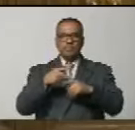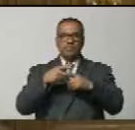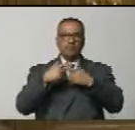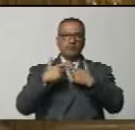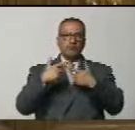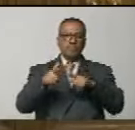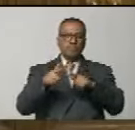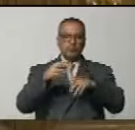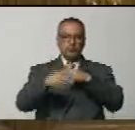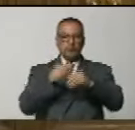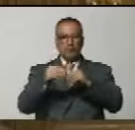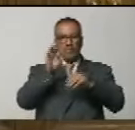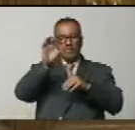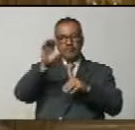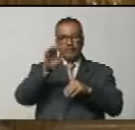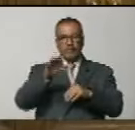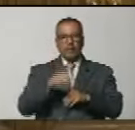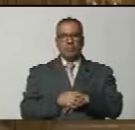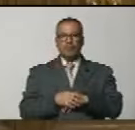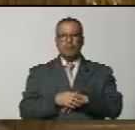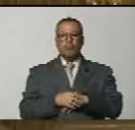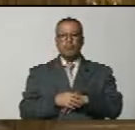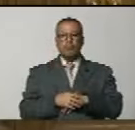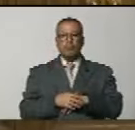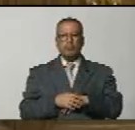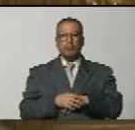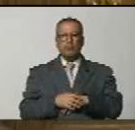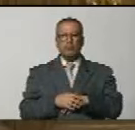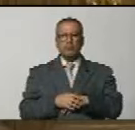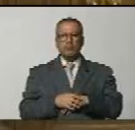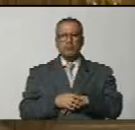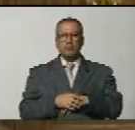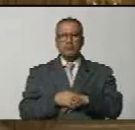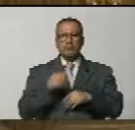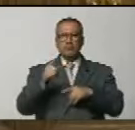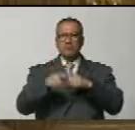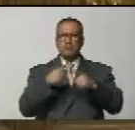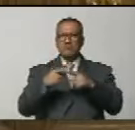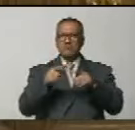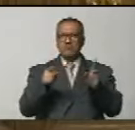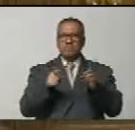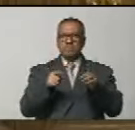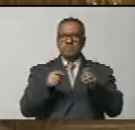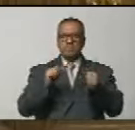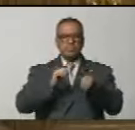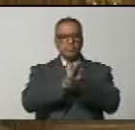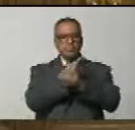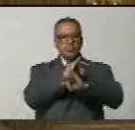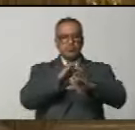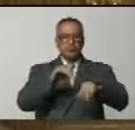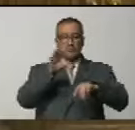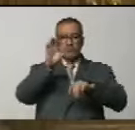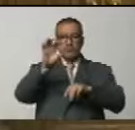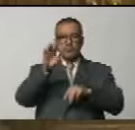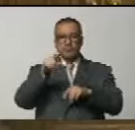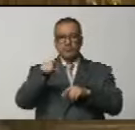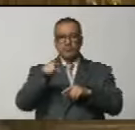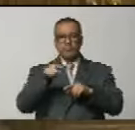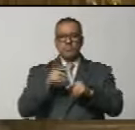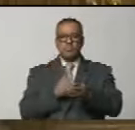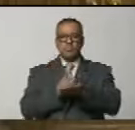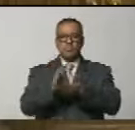que llevó a ese país a ser, prácticamente, a destruir ese país. El